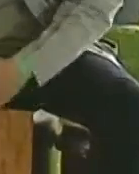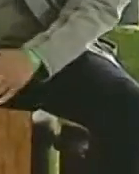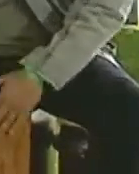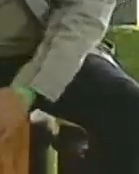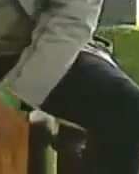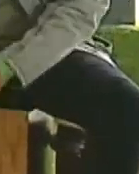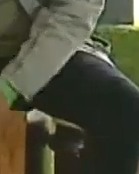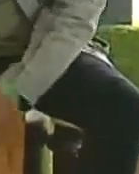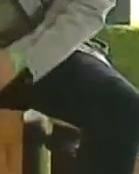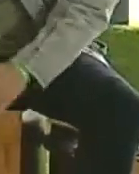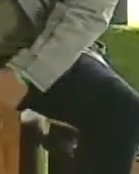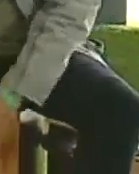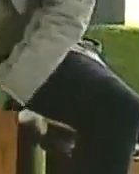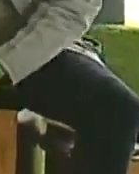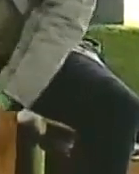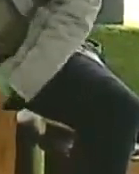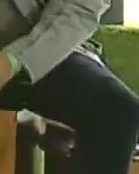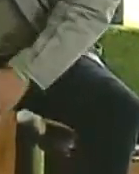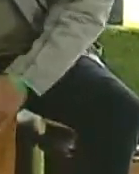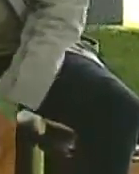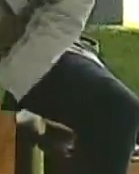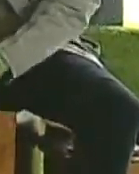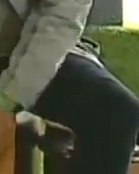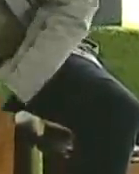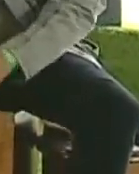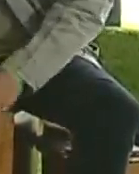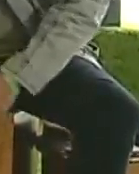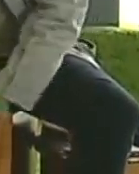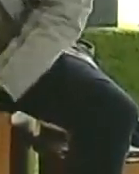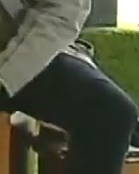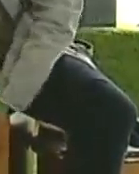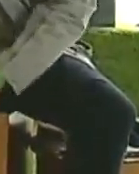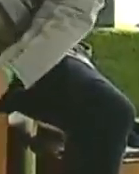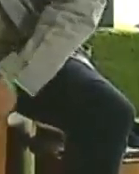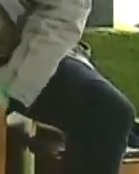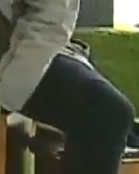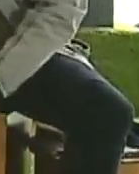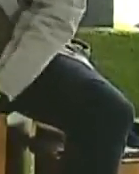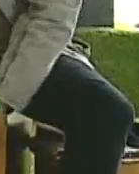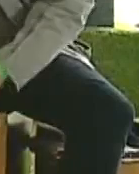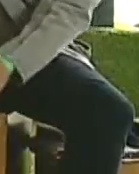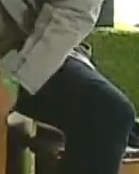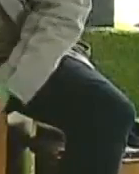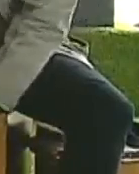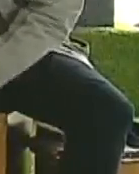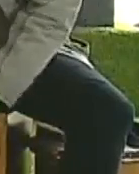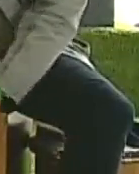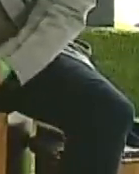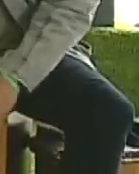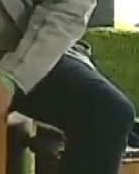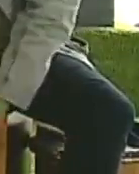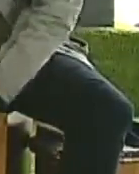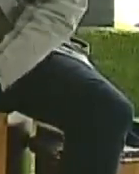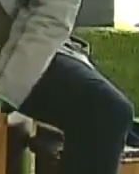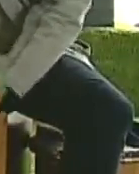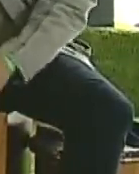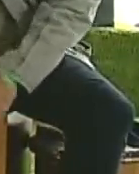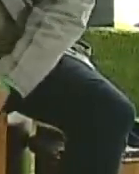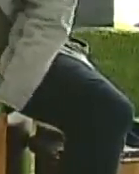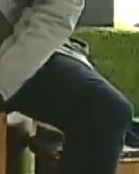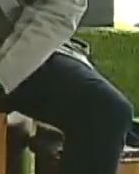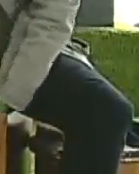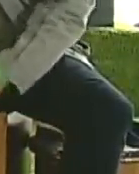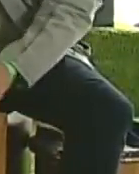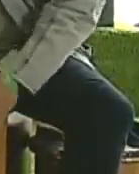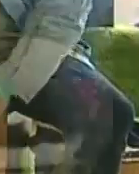formación para el ecosocialismo, diversidad biológica, gestión y conservación de ecosistemas, un turismo